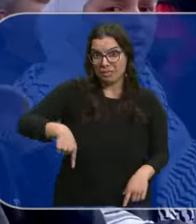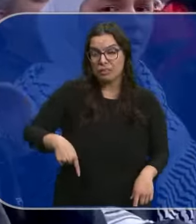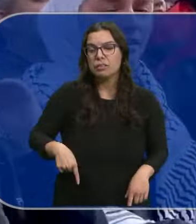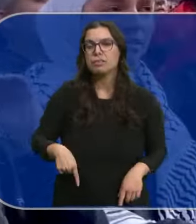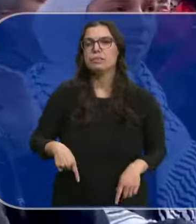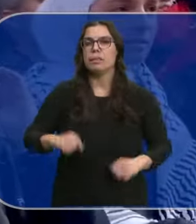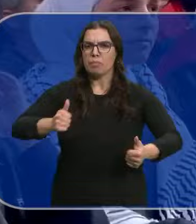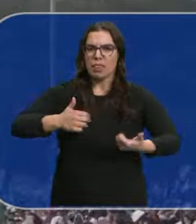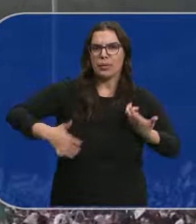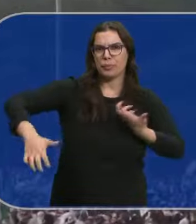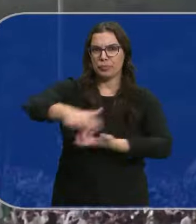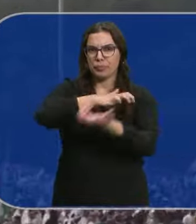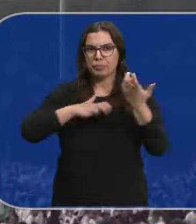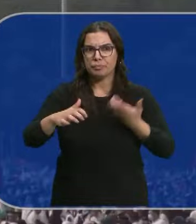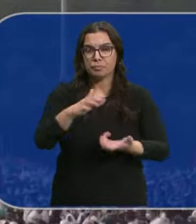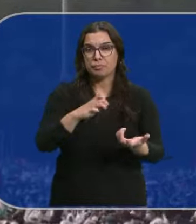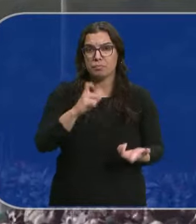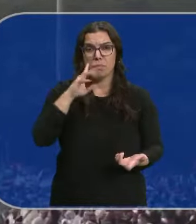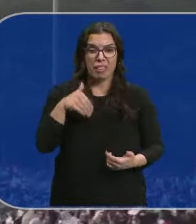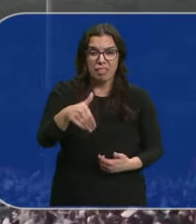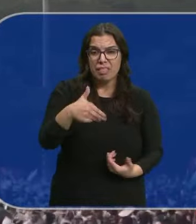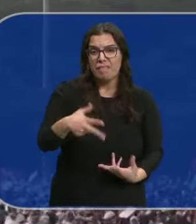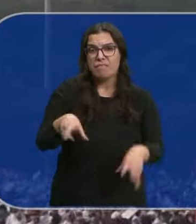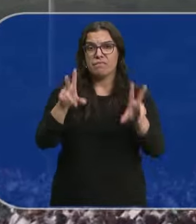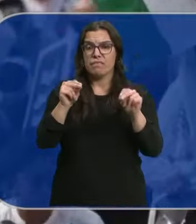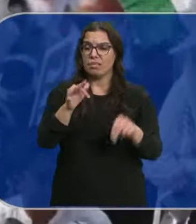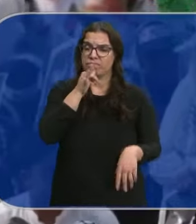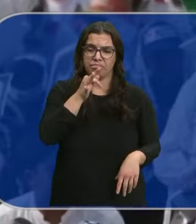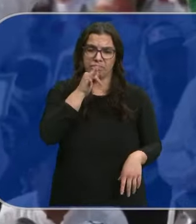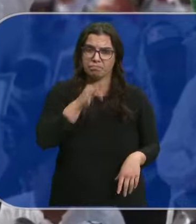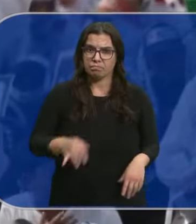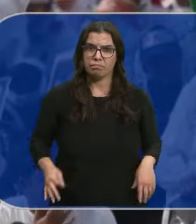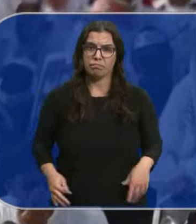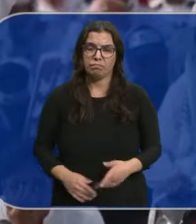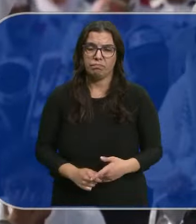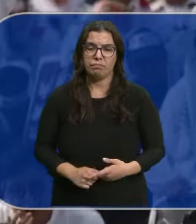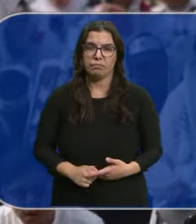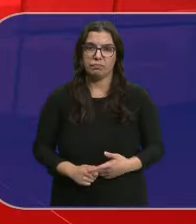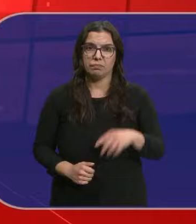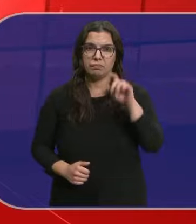comienzo de este conflicto bélico Nada hace presagiar que esté cerca el alto al fuego